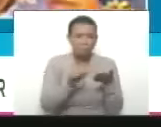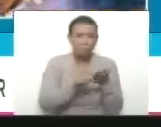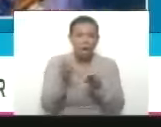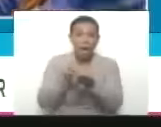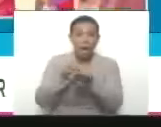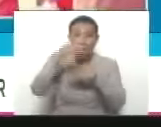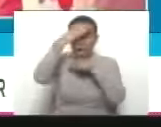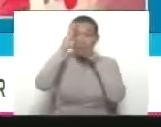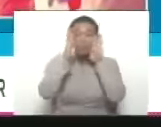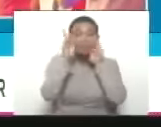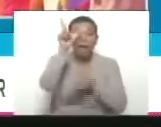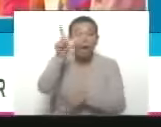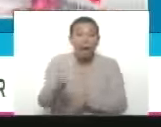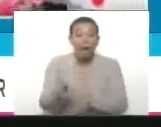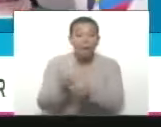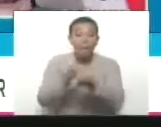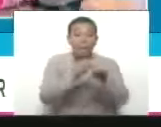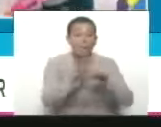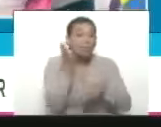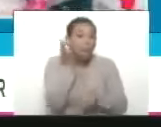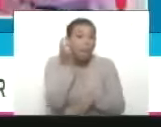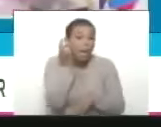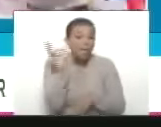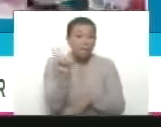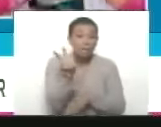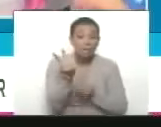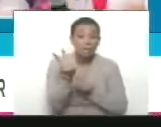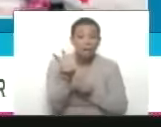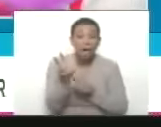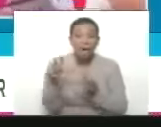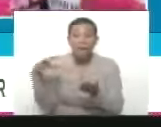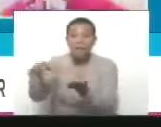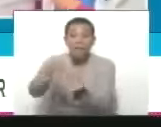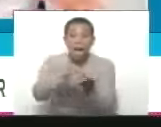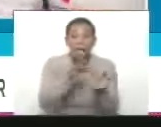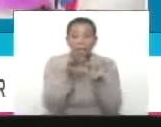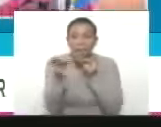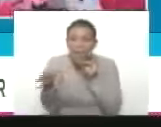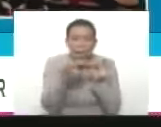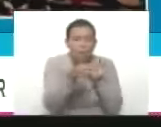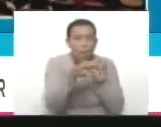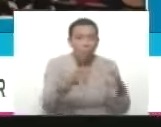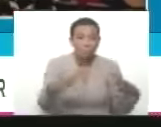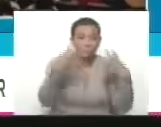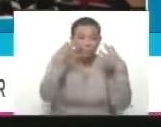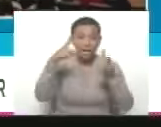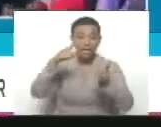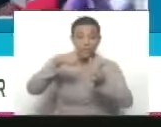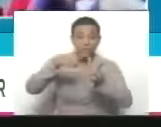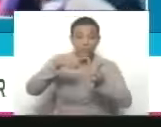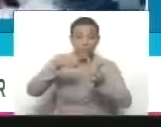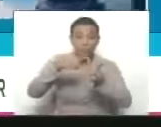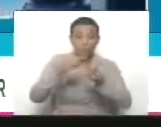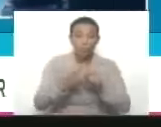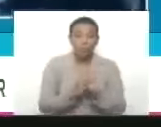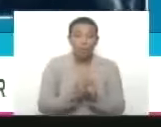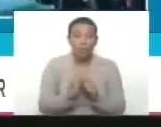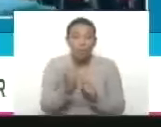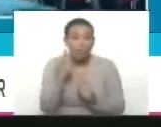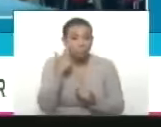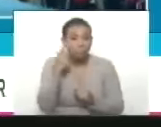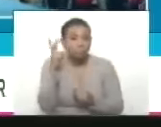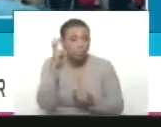Atención, mujer venezolana, donde te encuentres y me veas por televisión, me